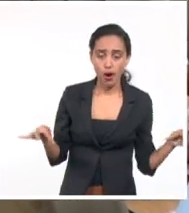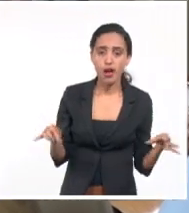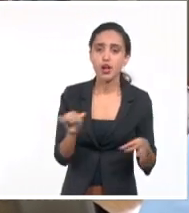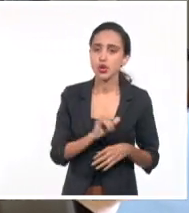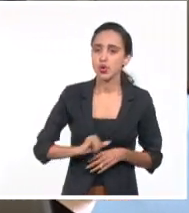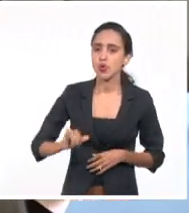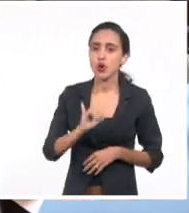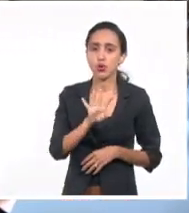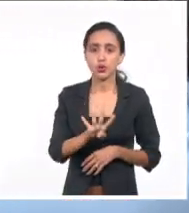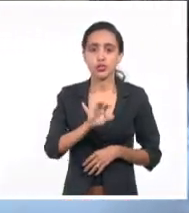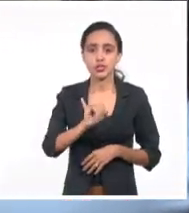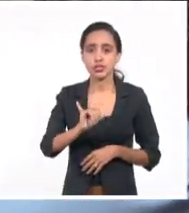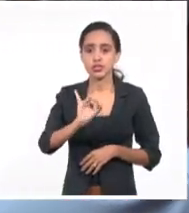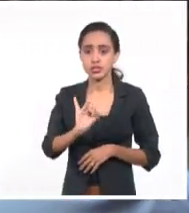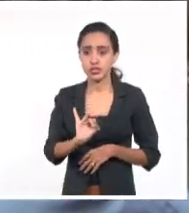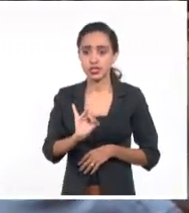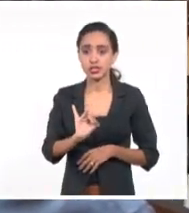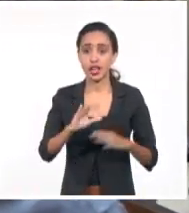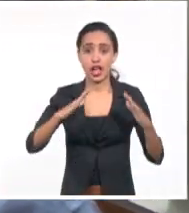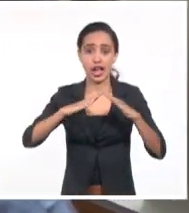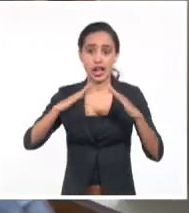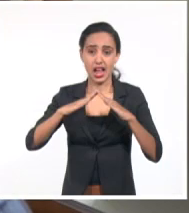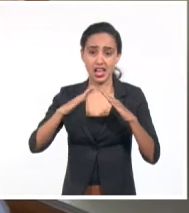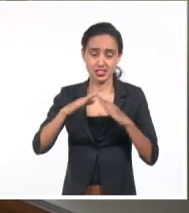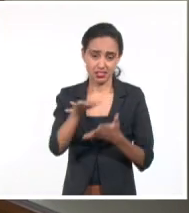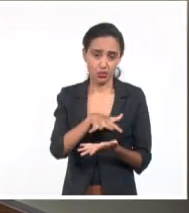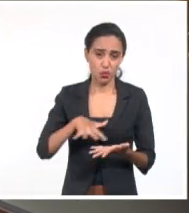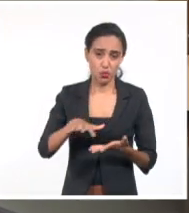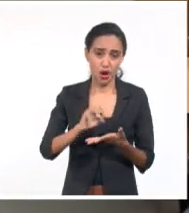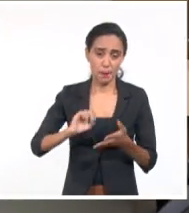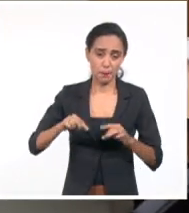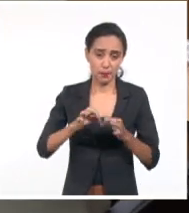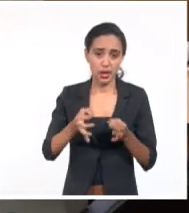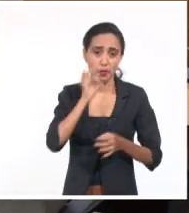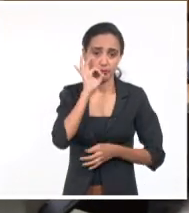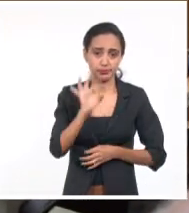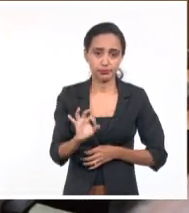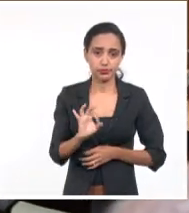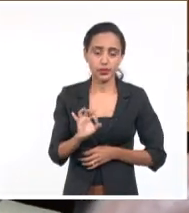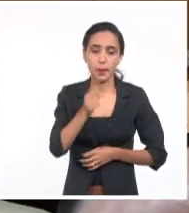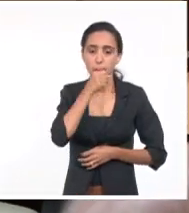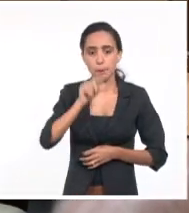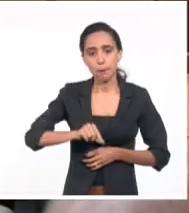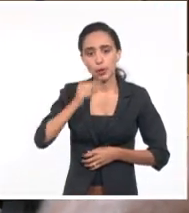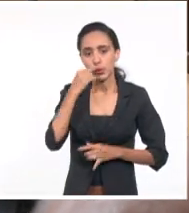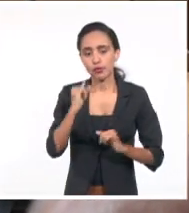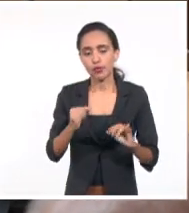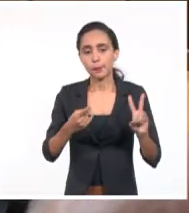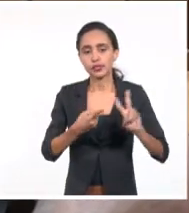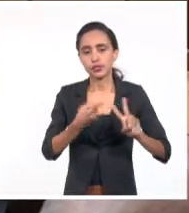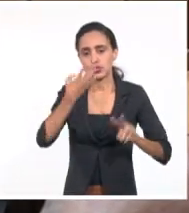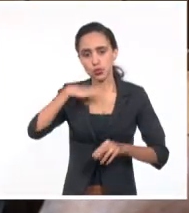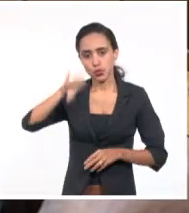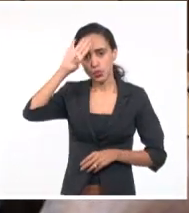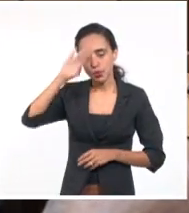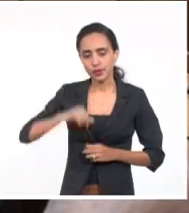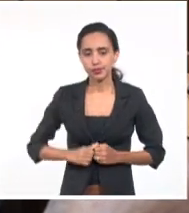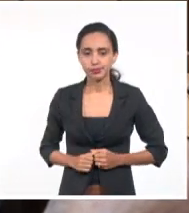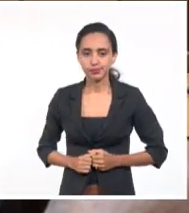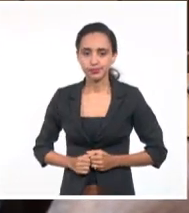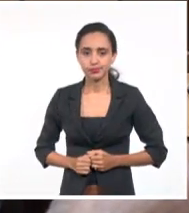467 casas de cura. William Rodríguez Fernández, Sistema Informativo de la Televisión Cubana.